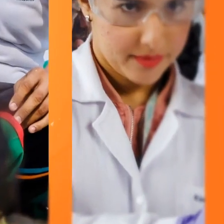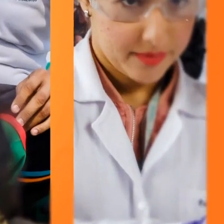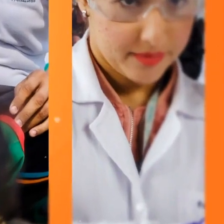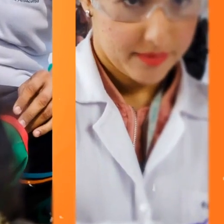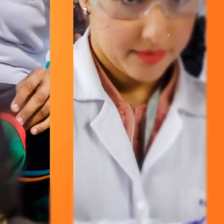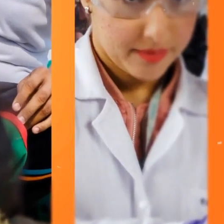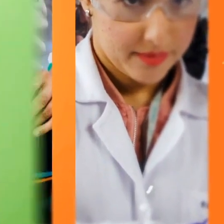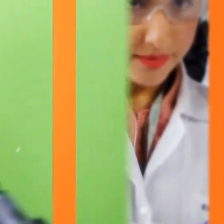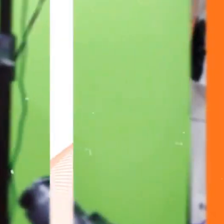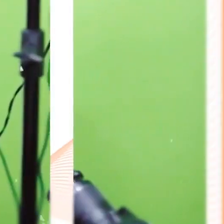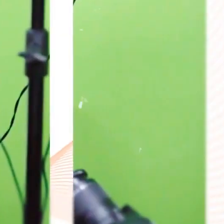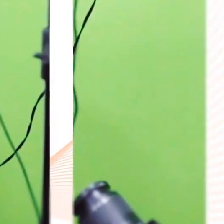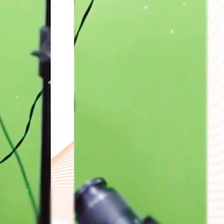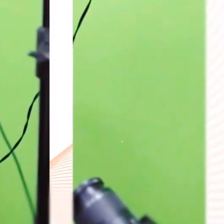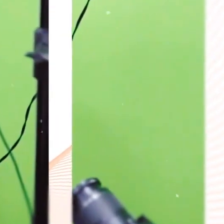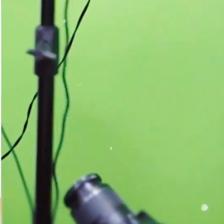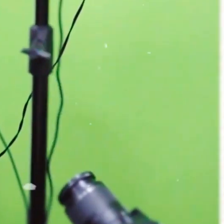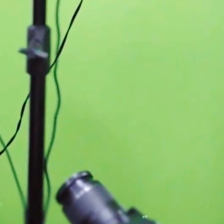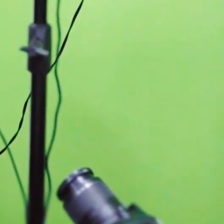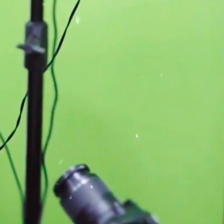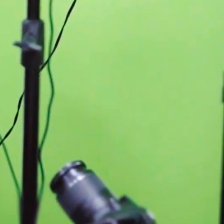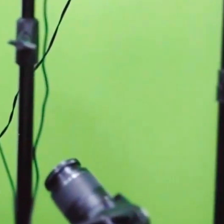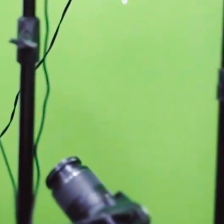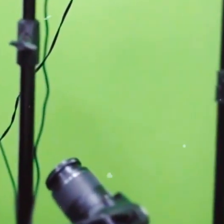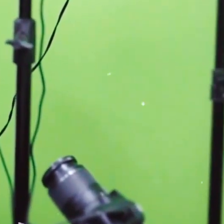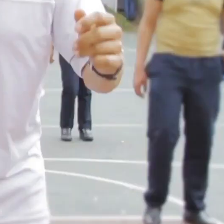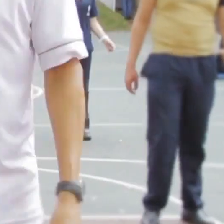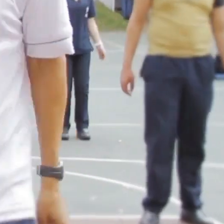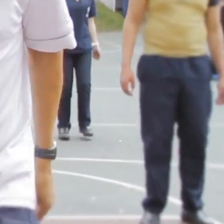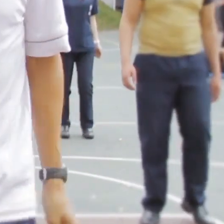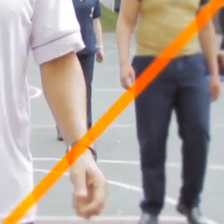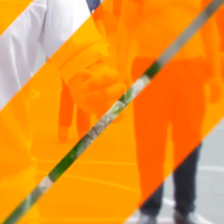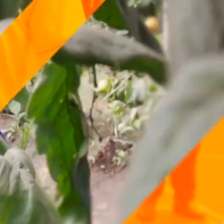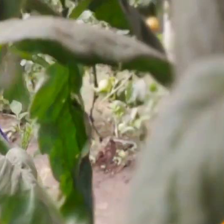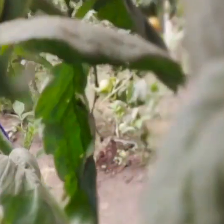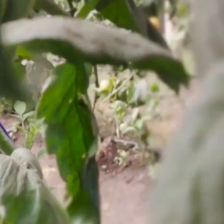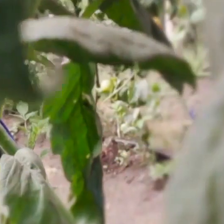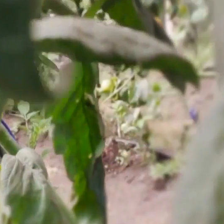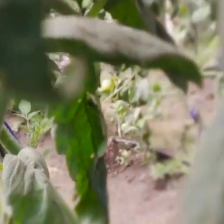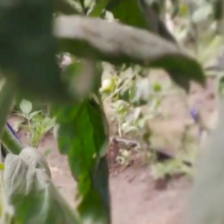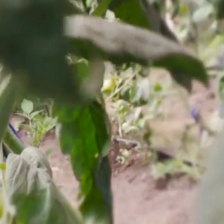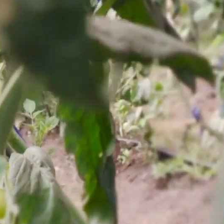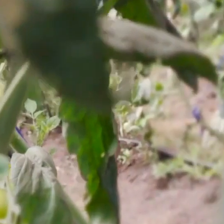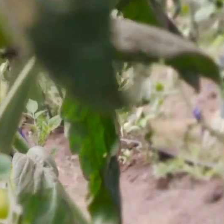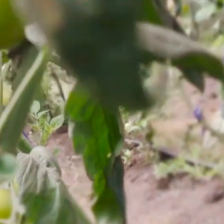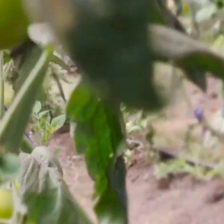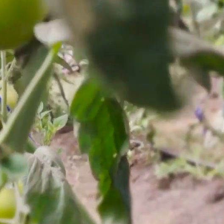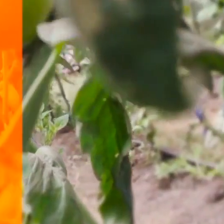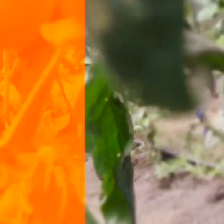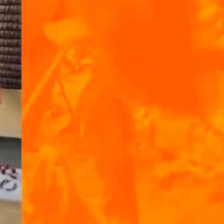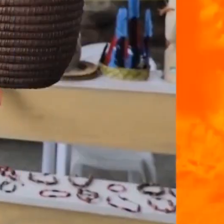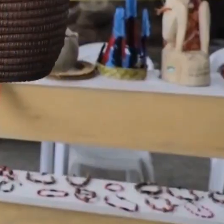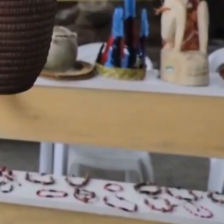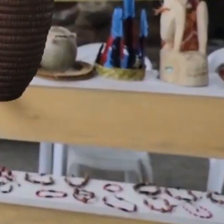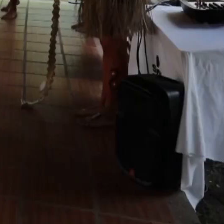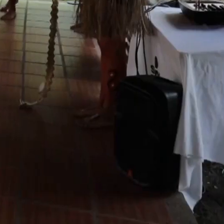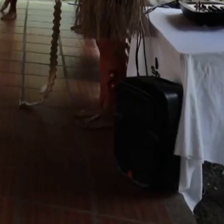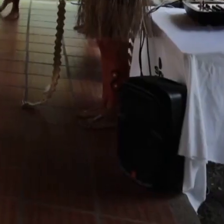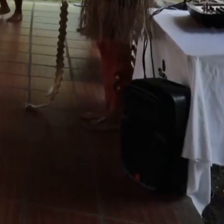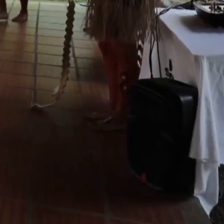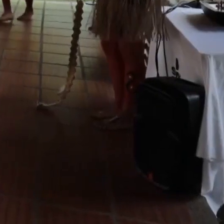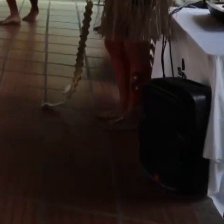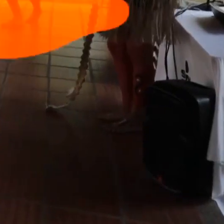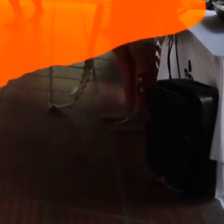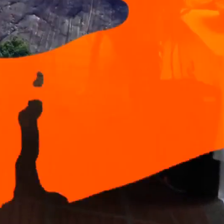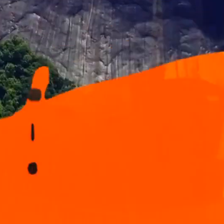al Aire SENA al Aire un espacio para todos para hablar de